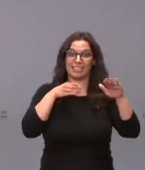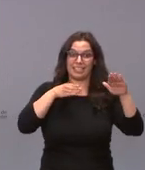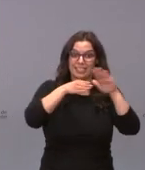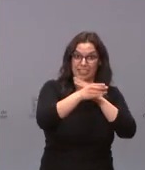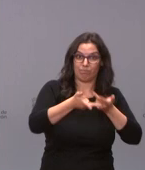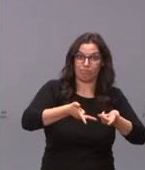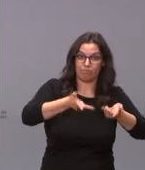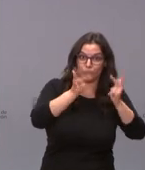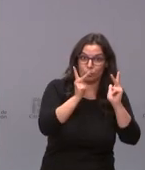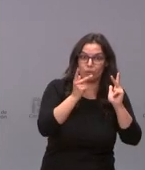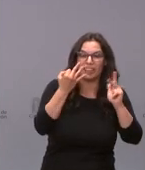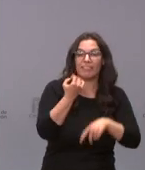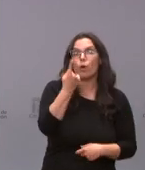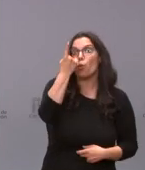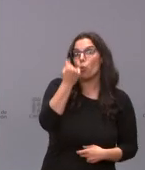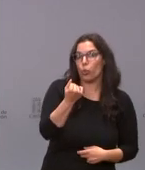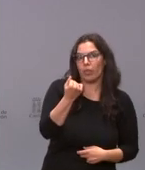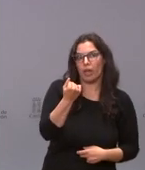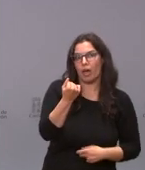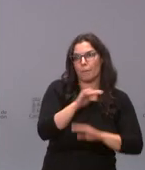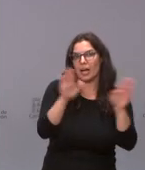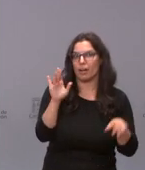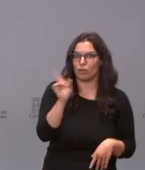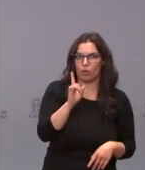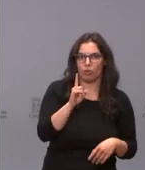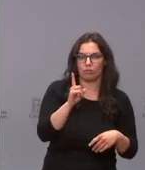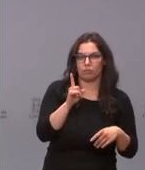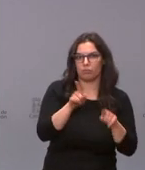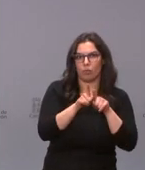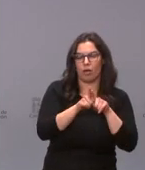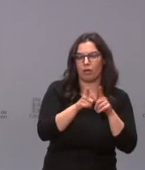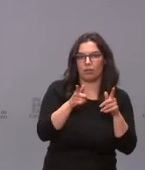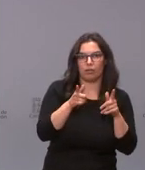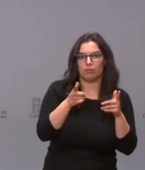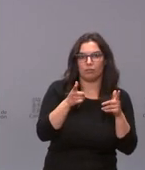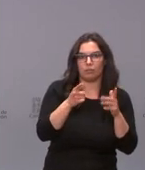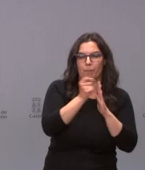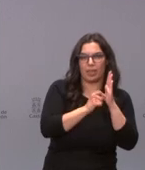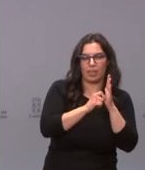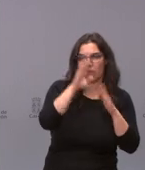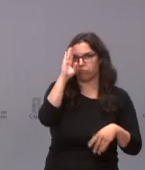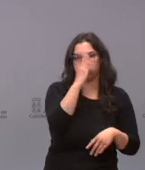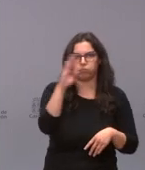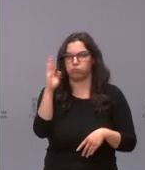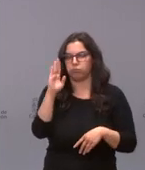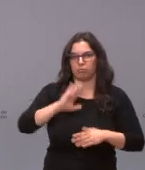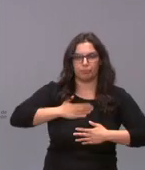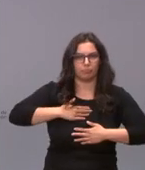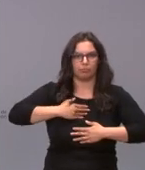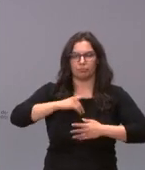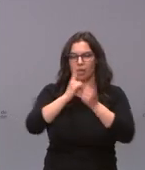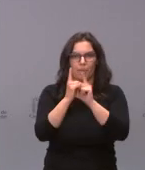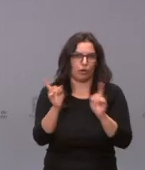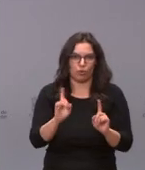no un solo día porque no tendría mucho sentido que estemos entrando y saliendo de medidas restrictivas cada semana y que la